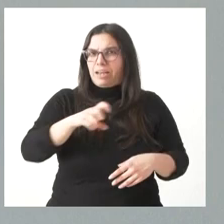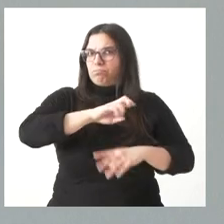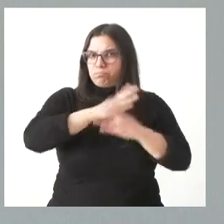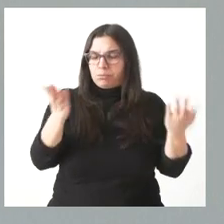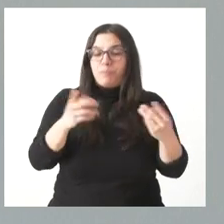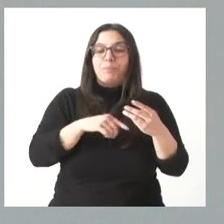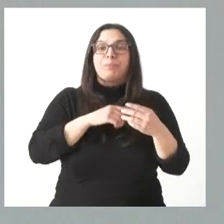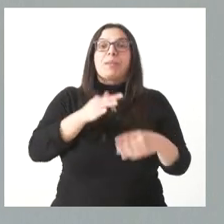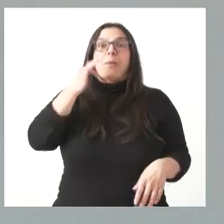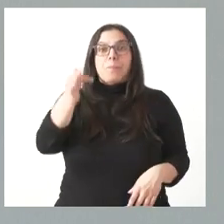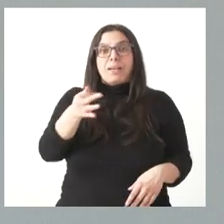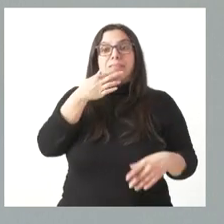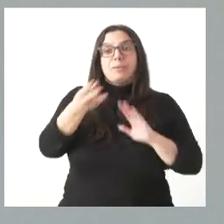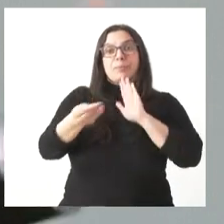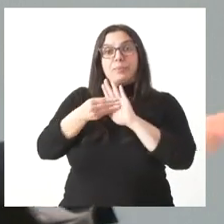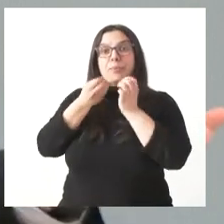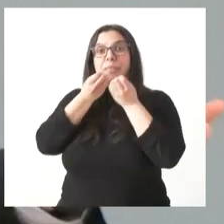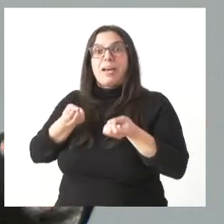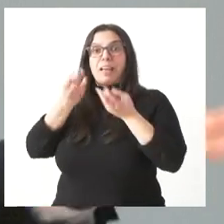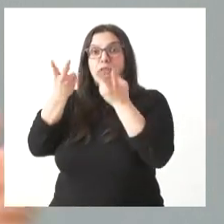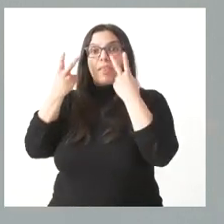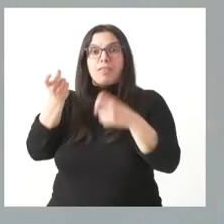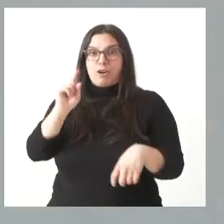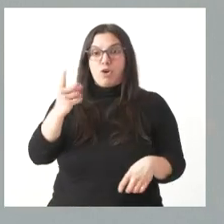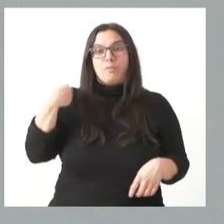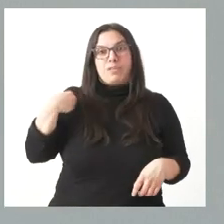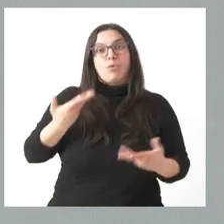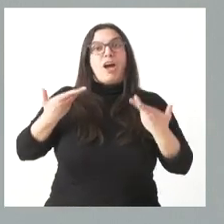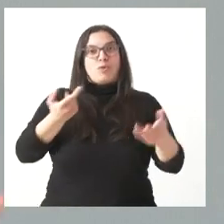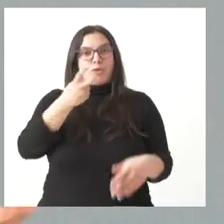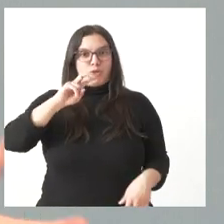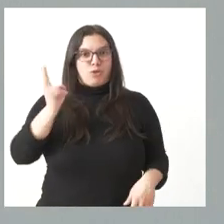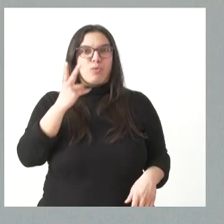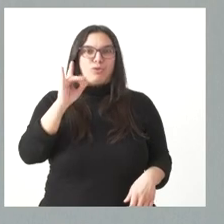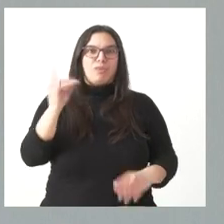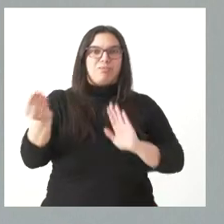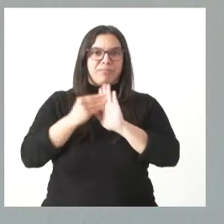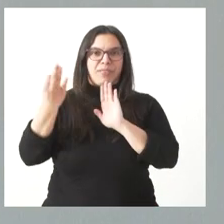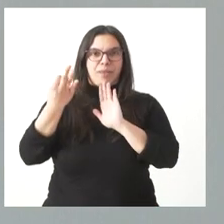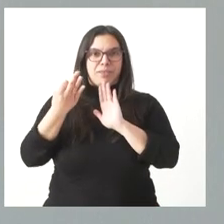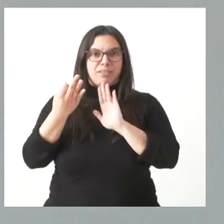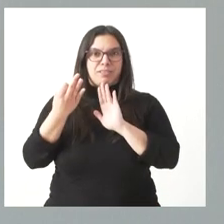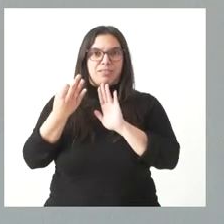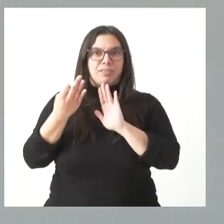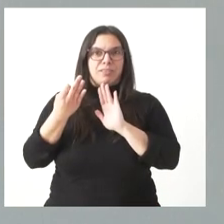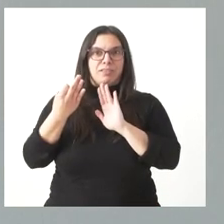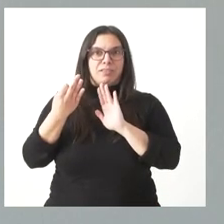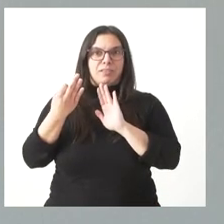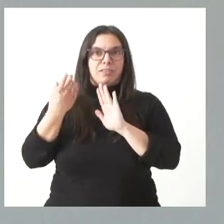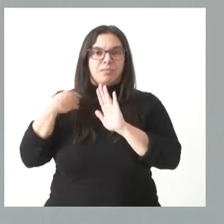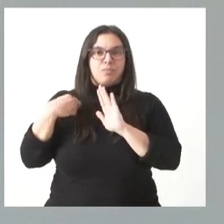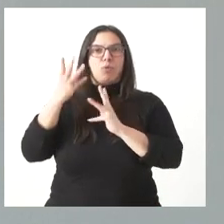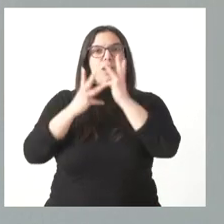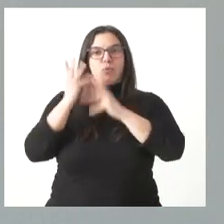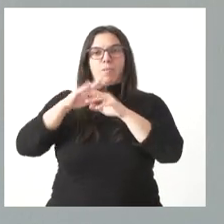tributa en la declaración de la renta, cosa que sí que tributa esta ayuda de 200 euros del Estado, que forma parte de la base imponible